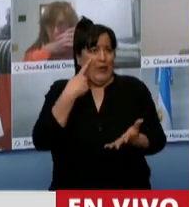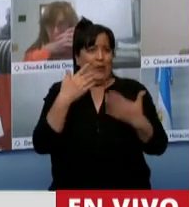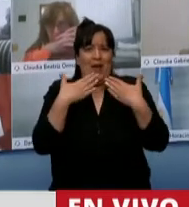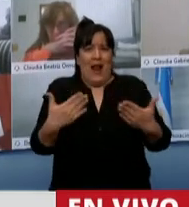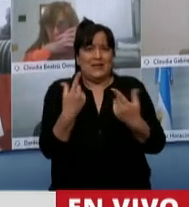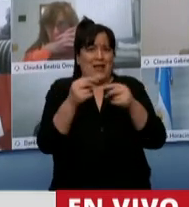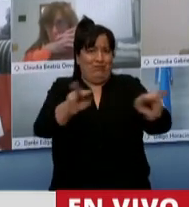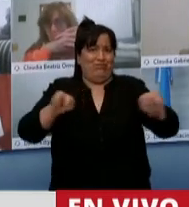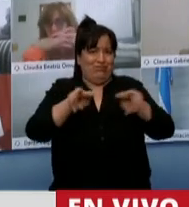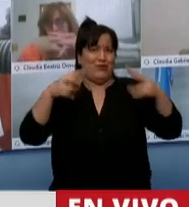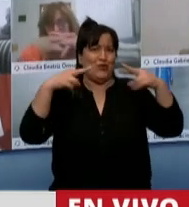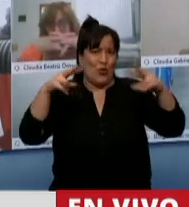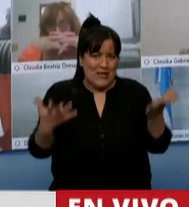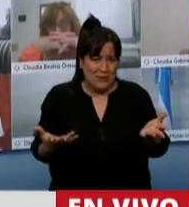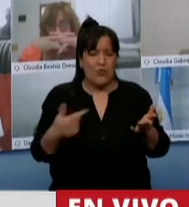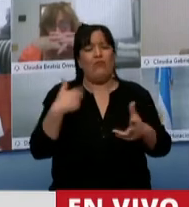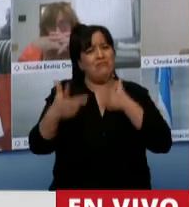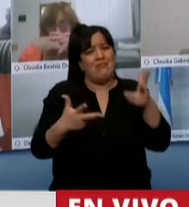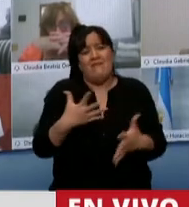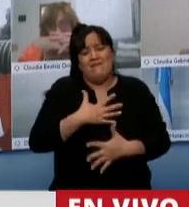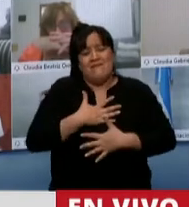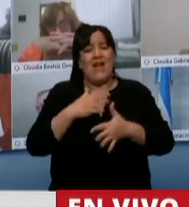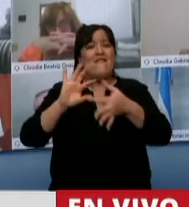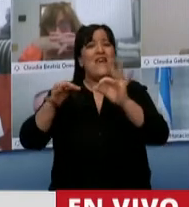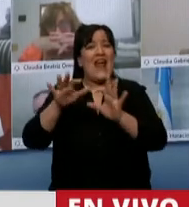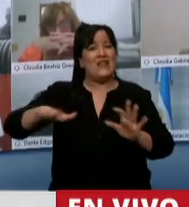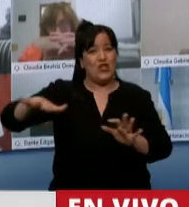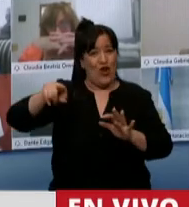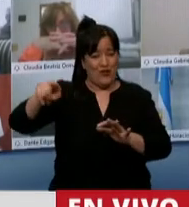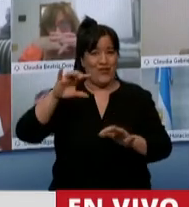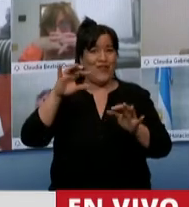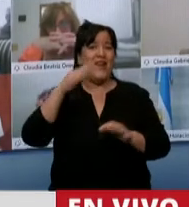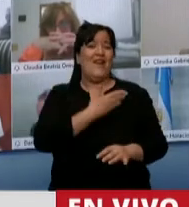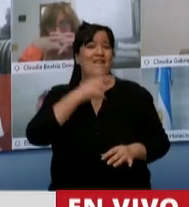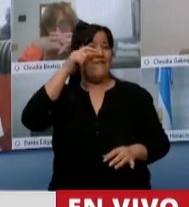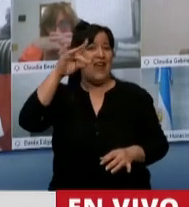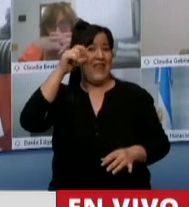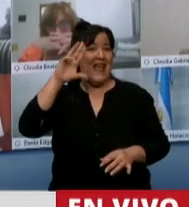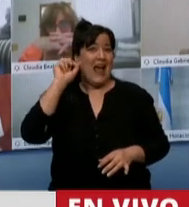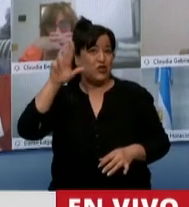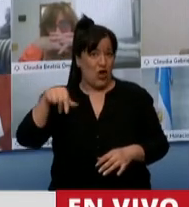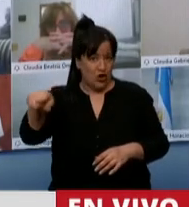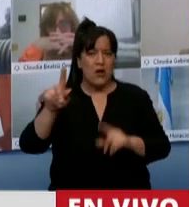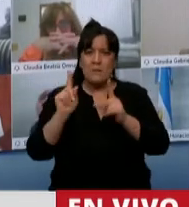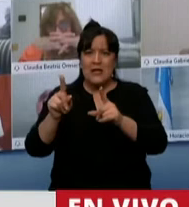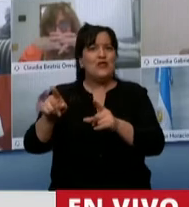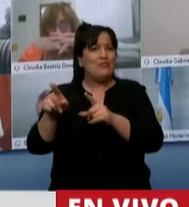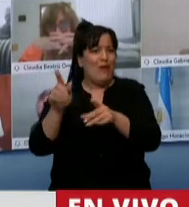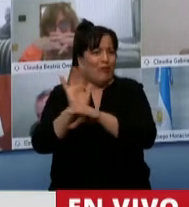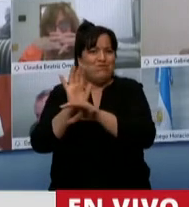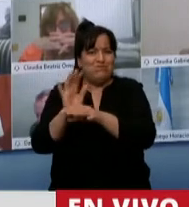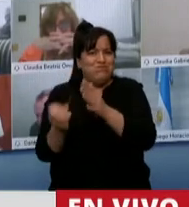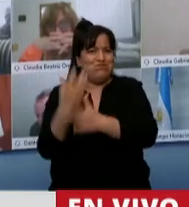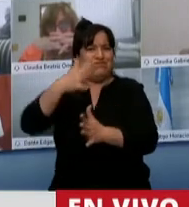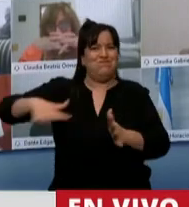económica y voy a hablar de nuestra querida federación que nació y creció al calor de su